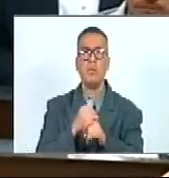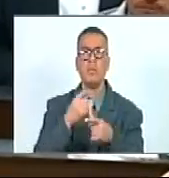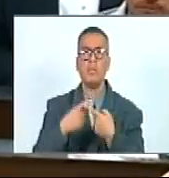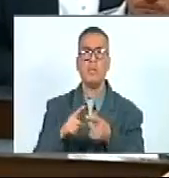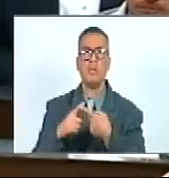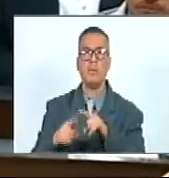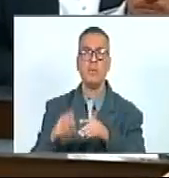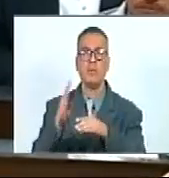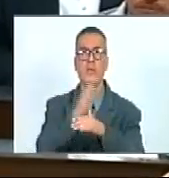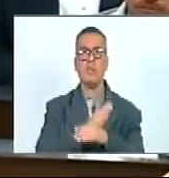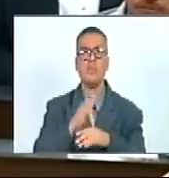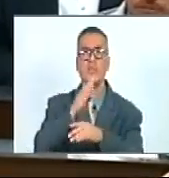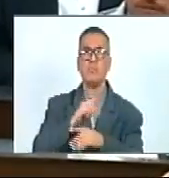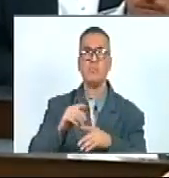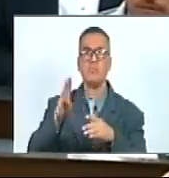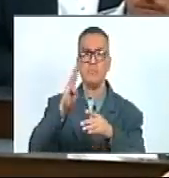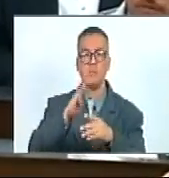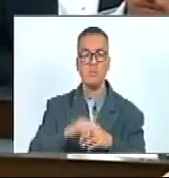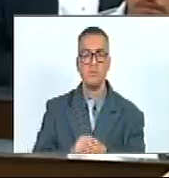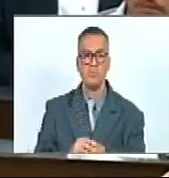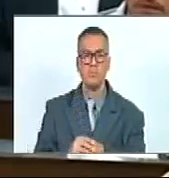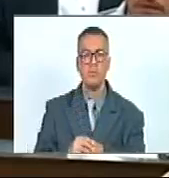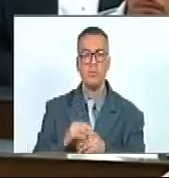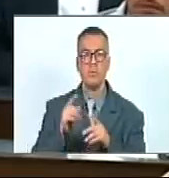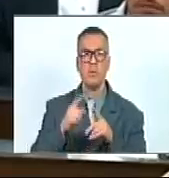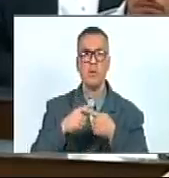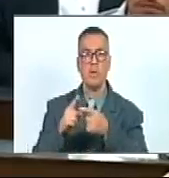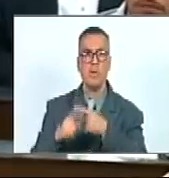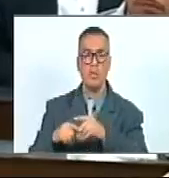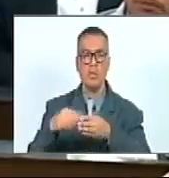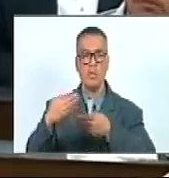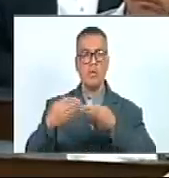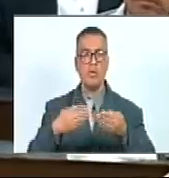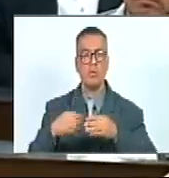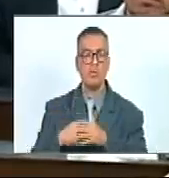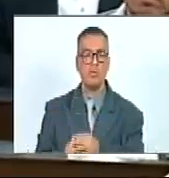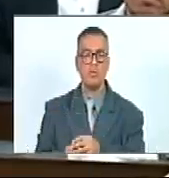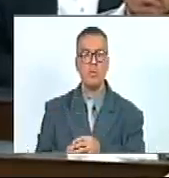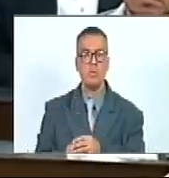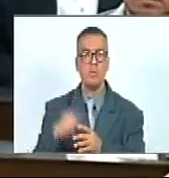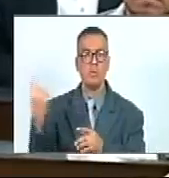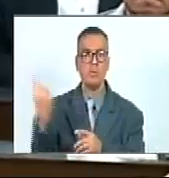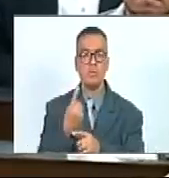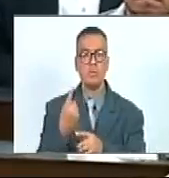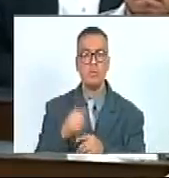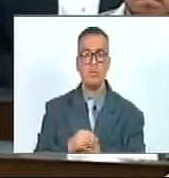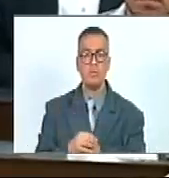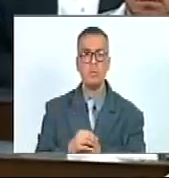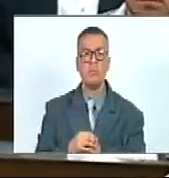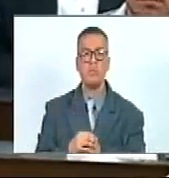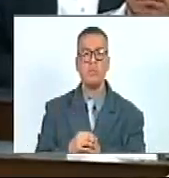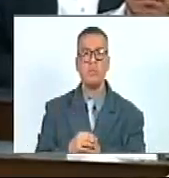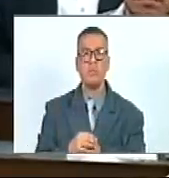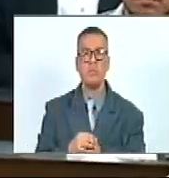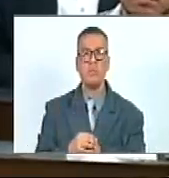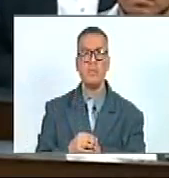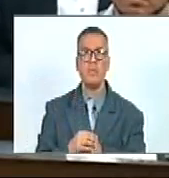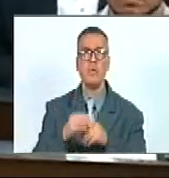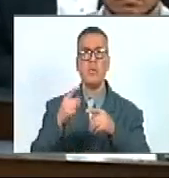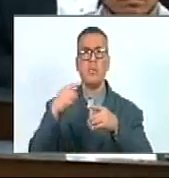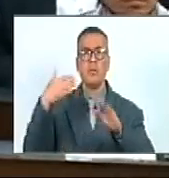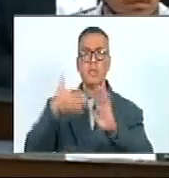Diversidad Biológica O Biodiversidad Proveniente Bios Del Griego Que